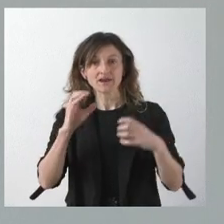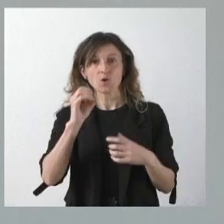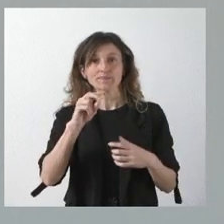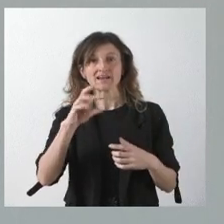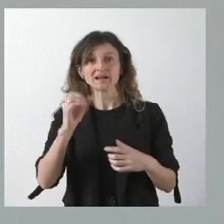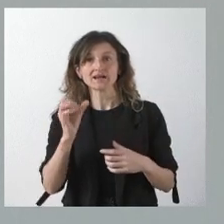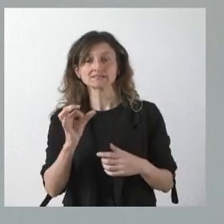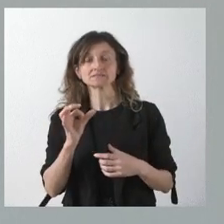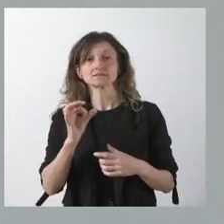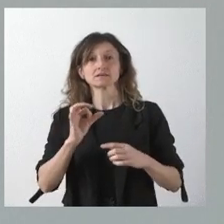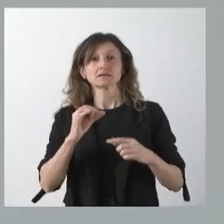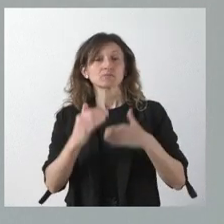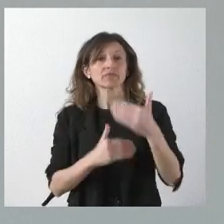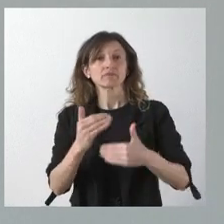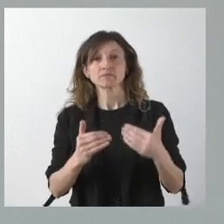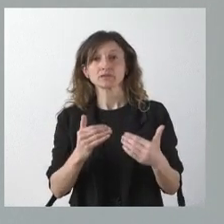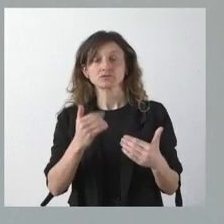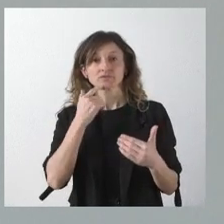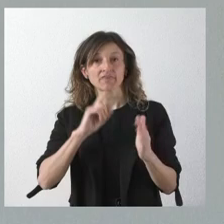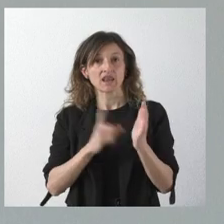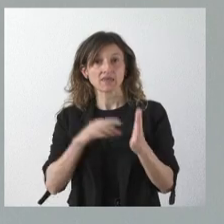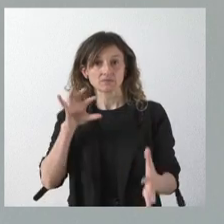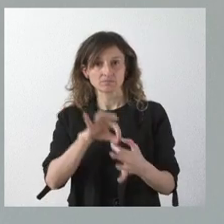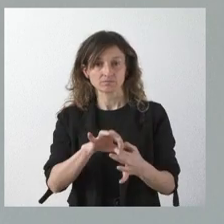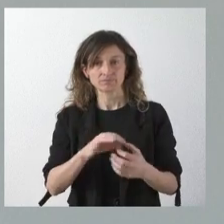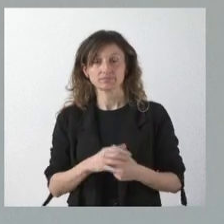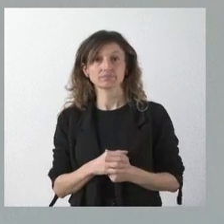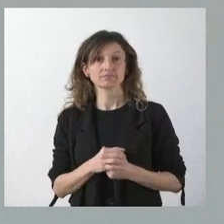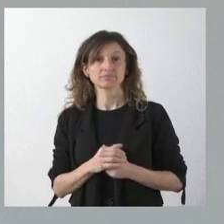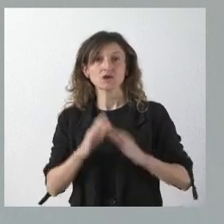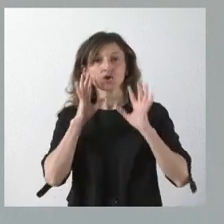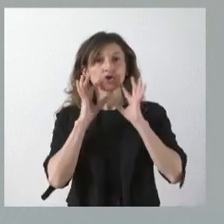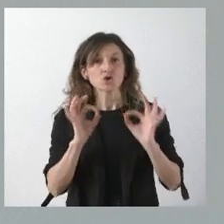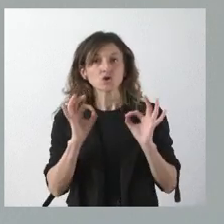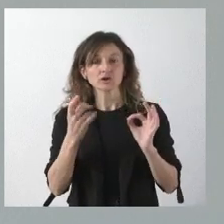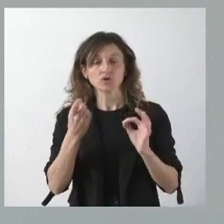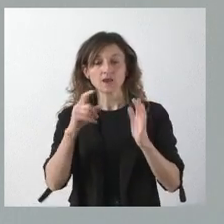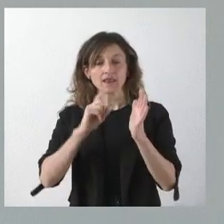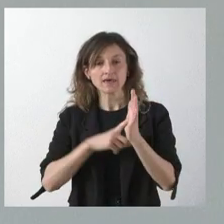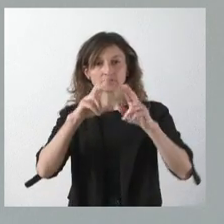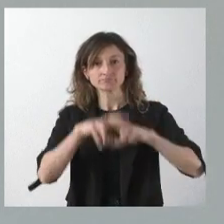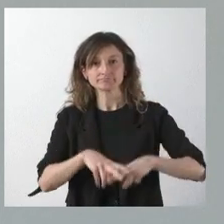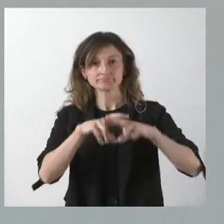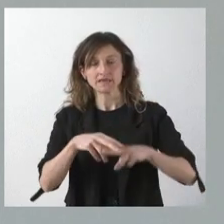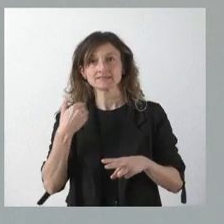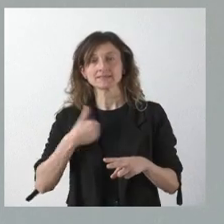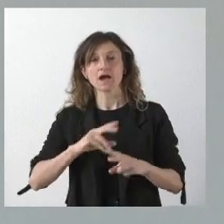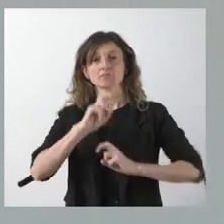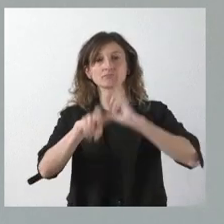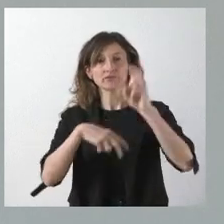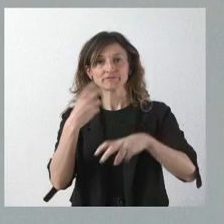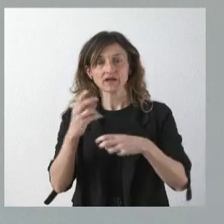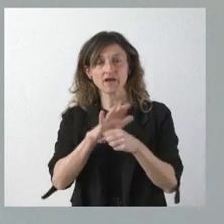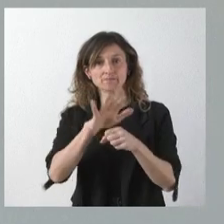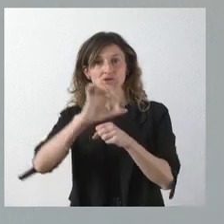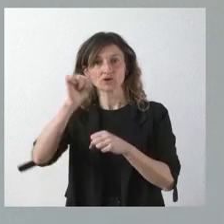el procedimiento que se va a seguir es el que prevé la ley. Por tanto, lógicamente, analizaremos el contenido de la ley. Esta ley ha sido modificada en el